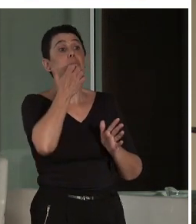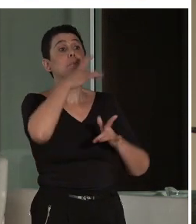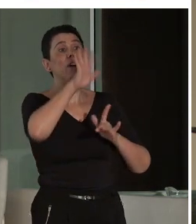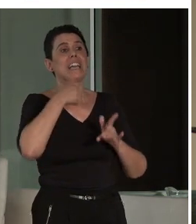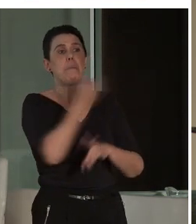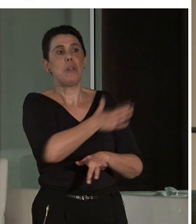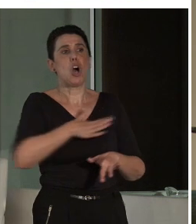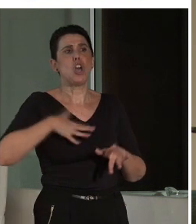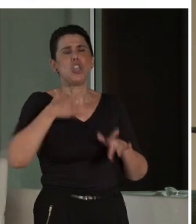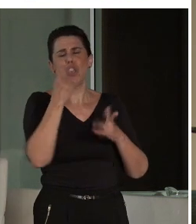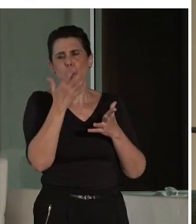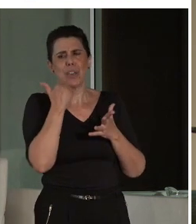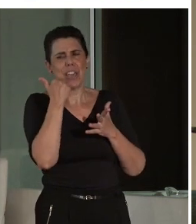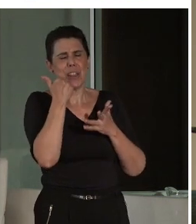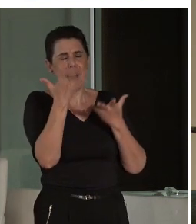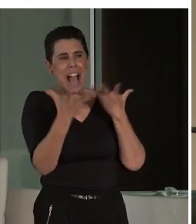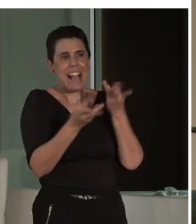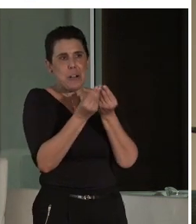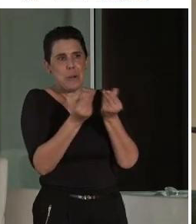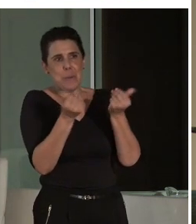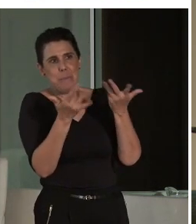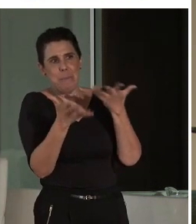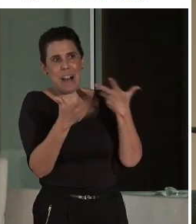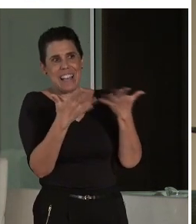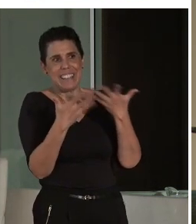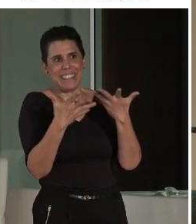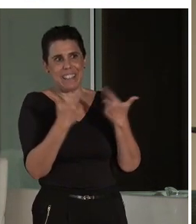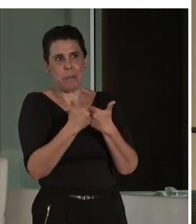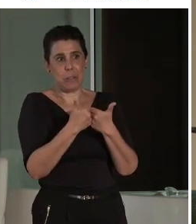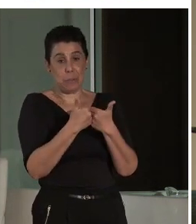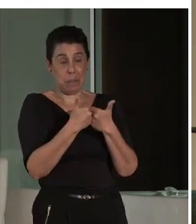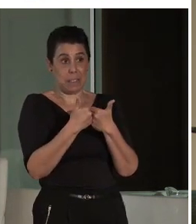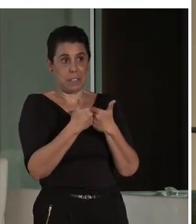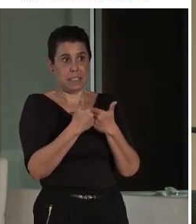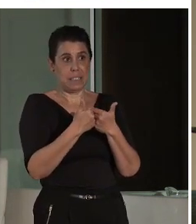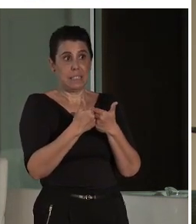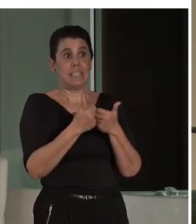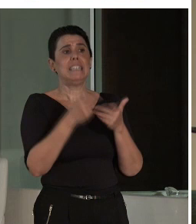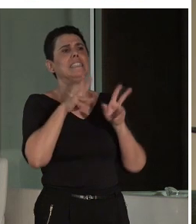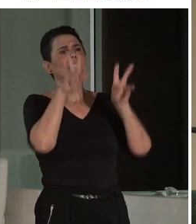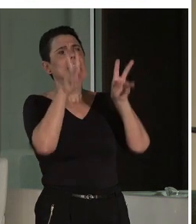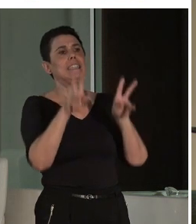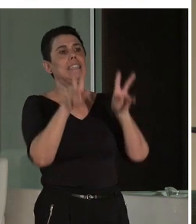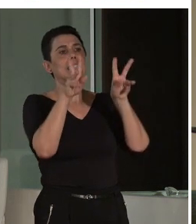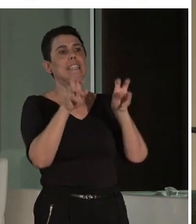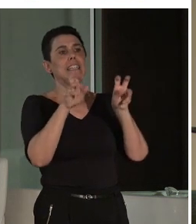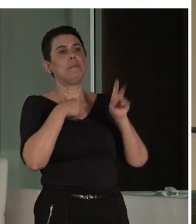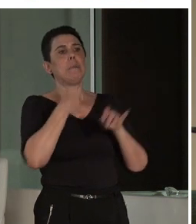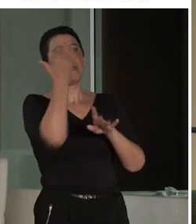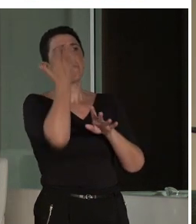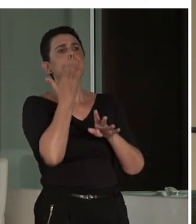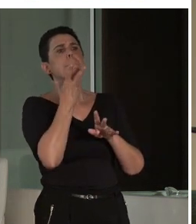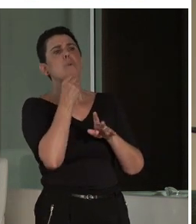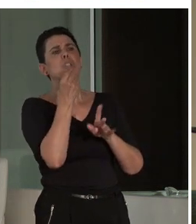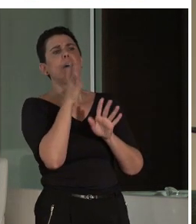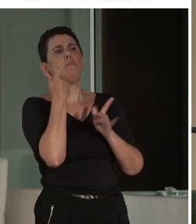un poquito de distensión después de tragar toda esta novedad. El asunto es, a mí me gusta mucho la semántica,